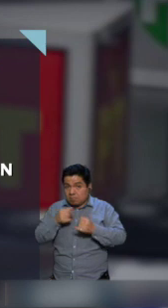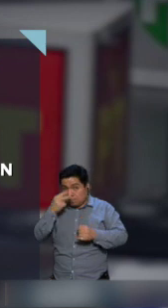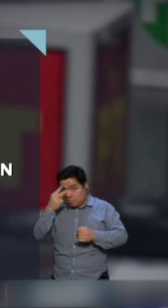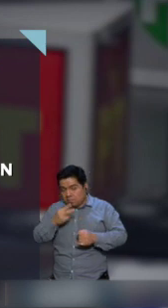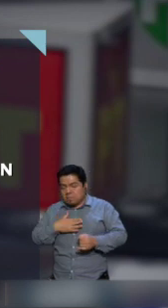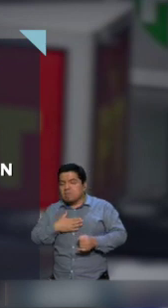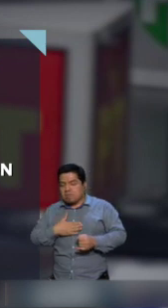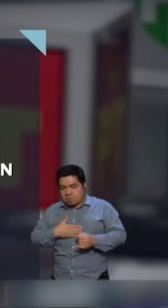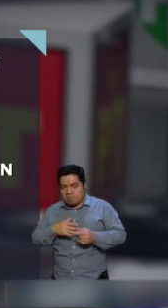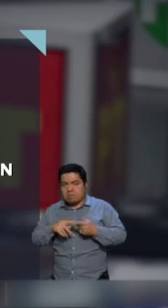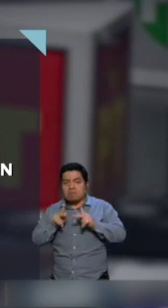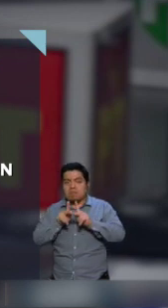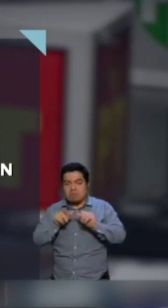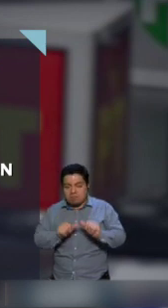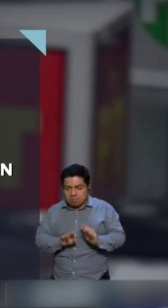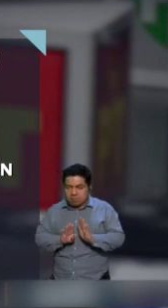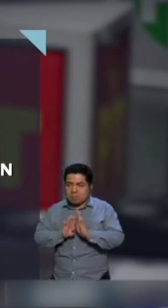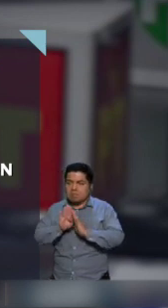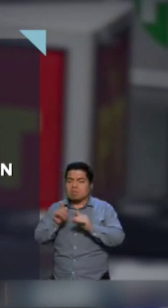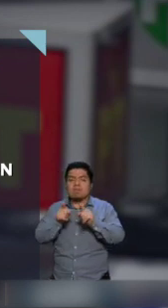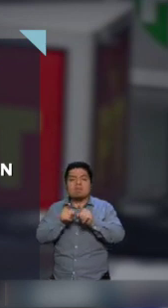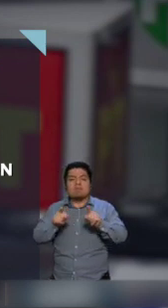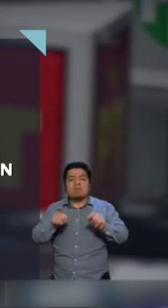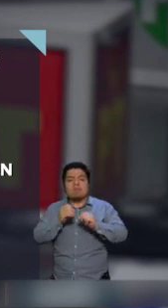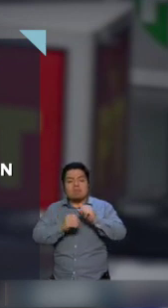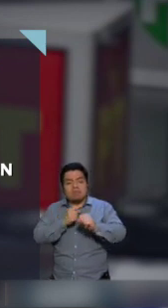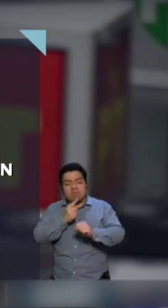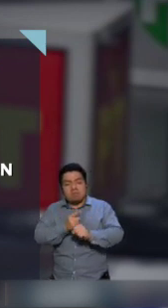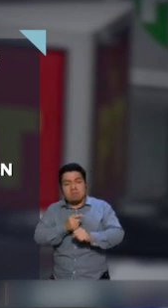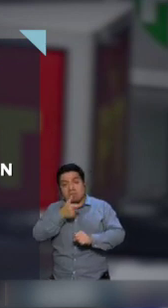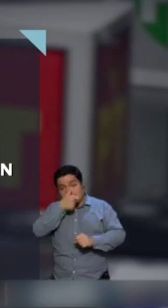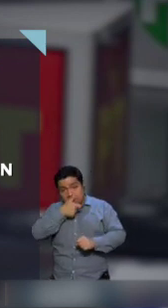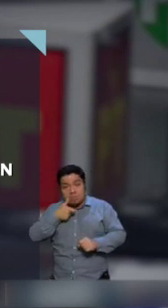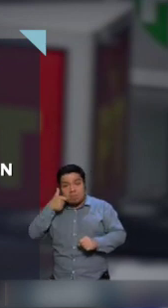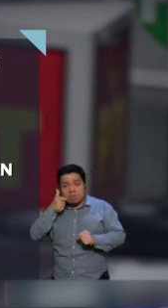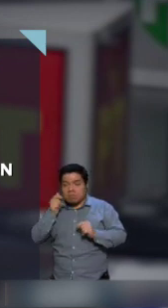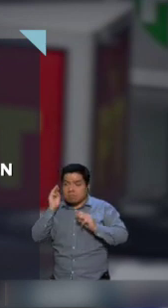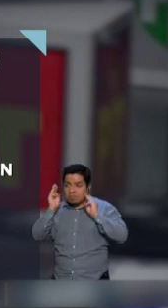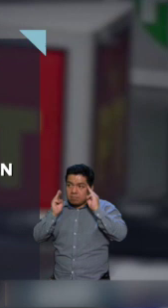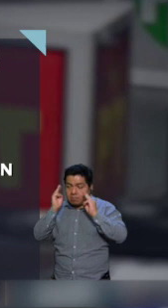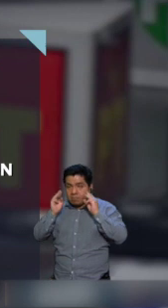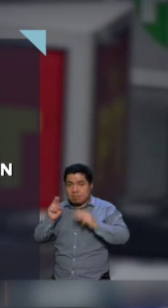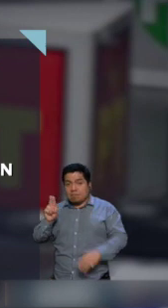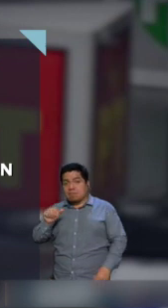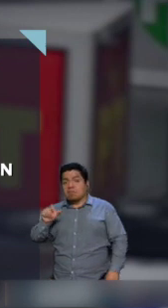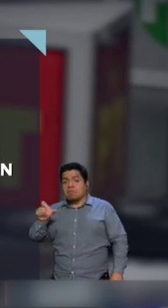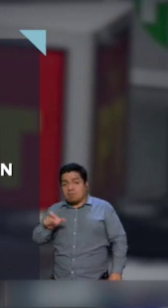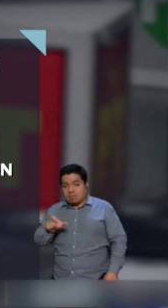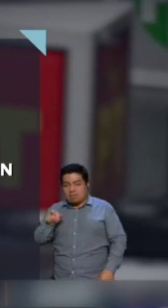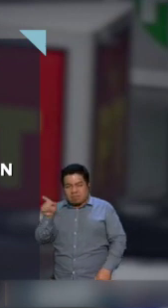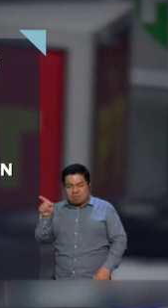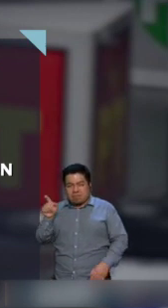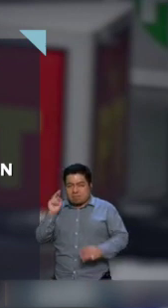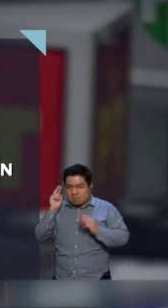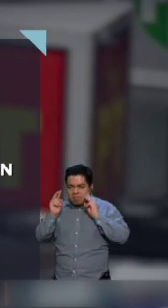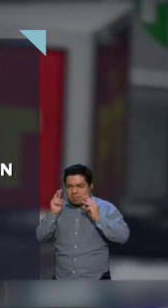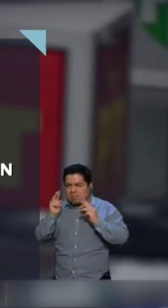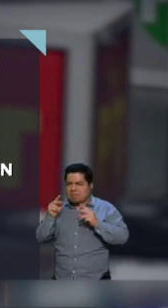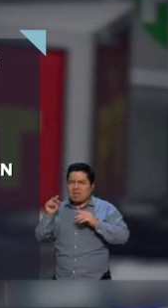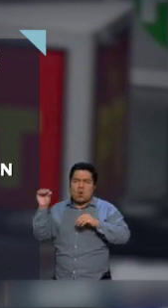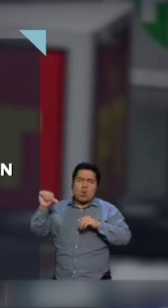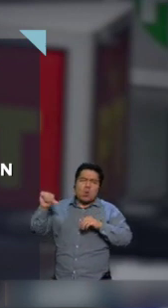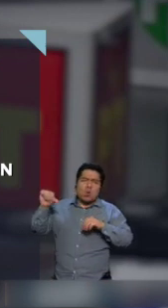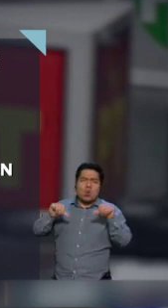con justicia, paz, prosperidad e igualdad de oportunidades. Maynes también visitó la UAM Xochimilco, aquí en la Ciudad de México, donde fue cuestionado y